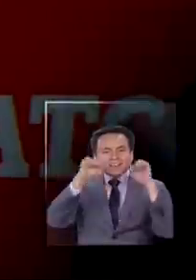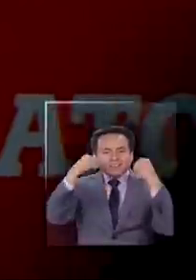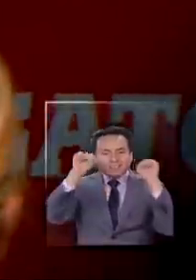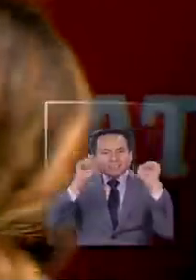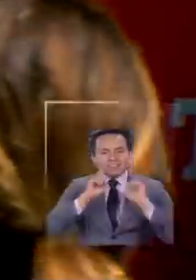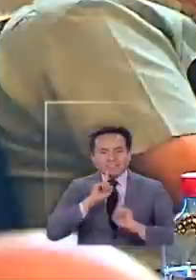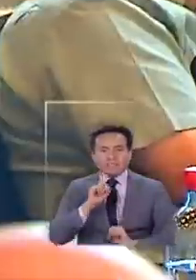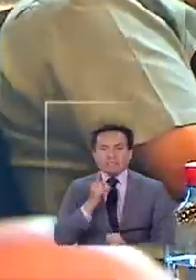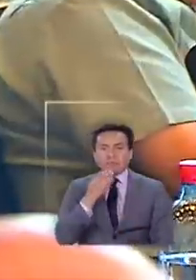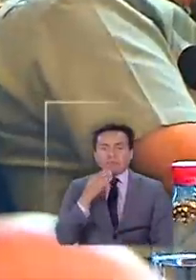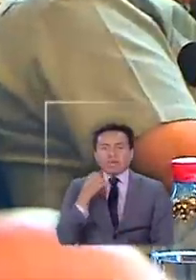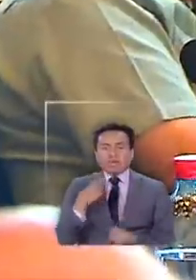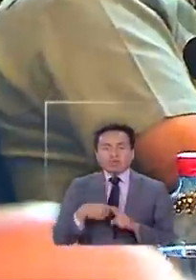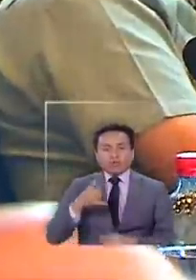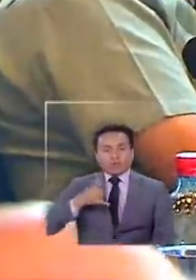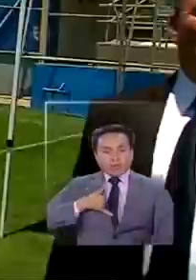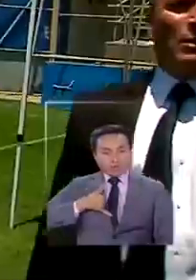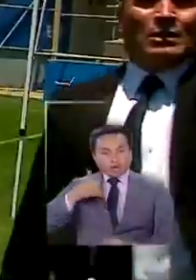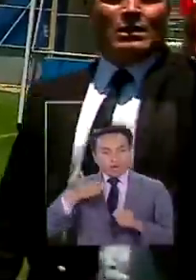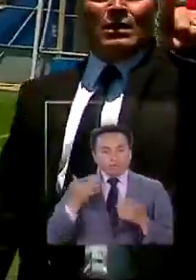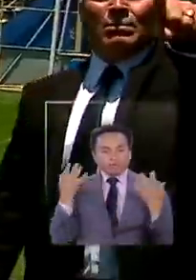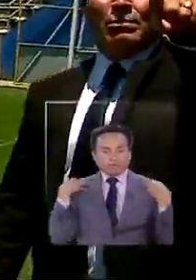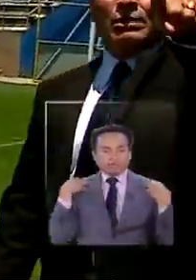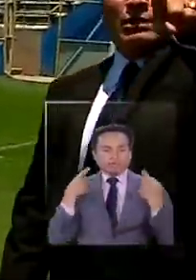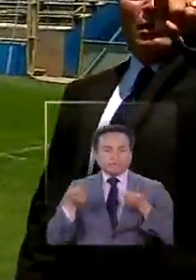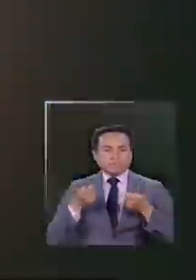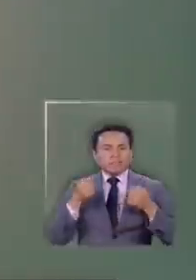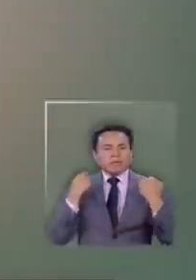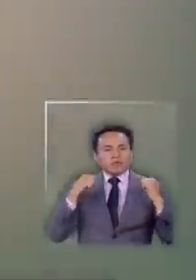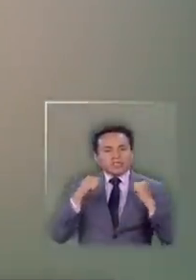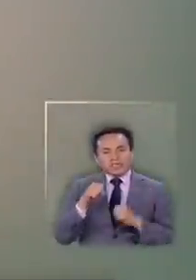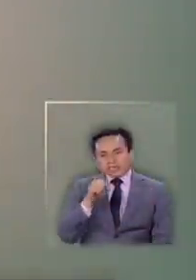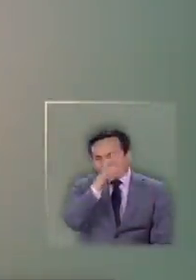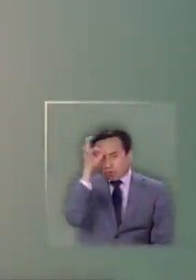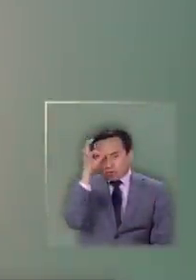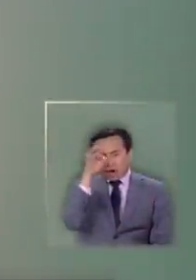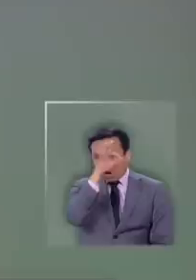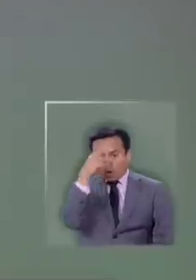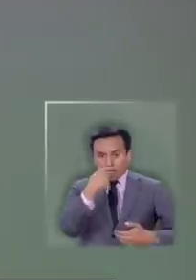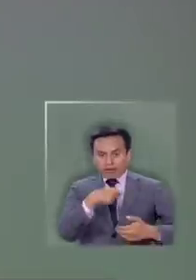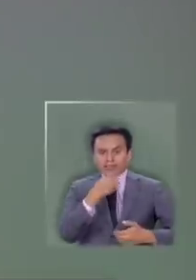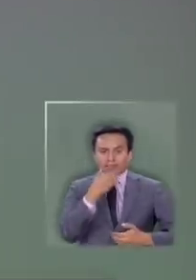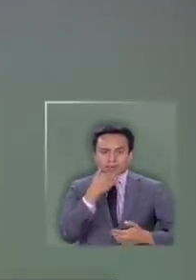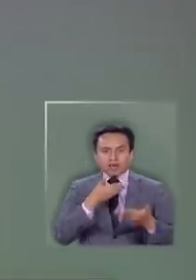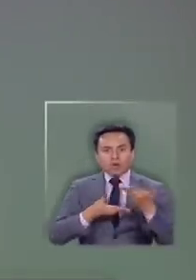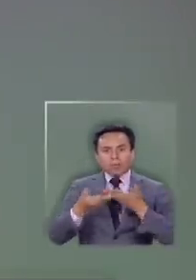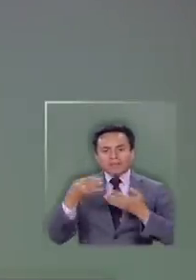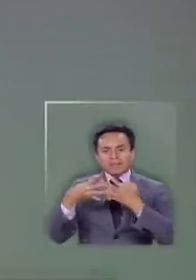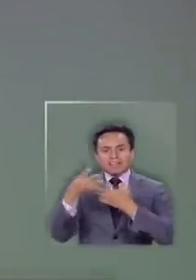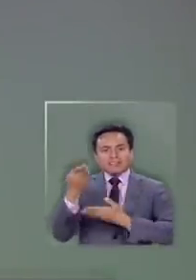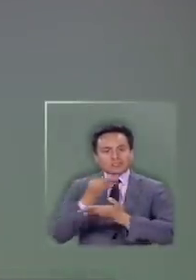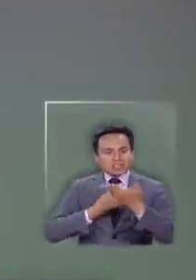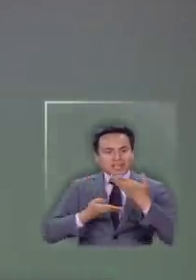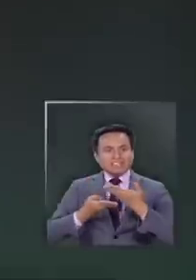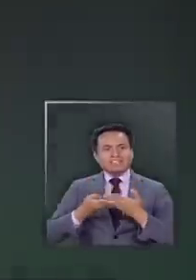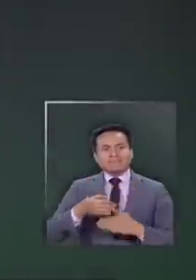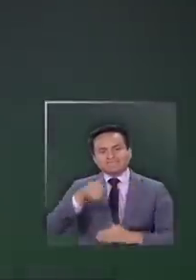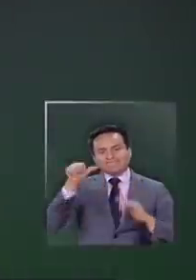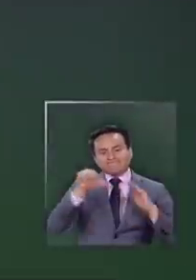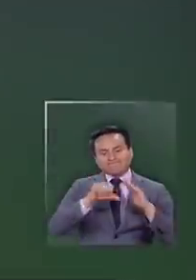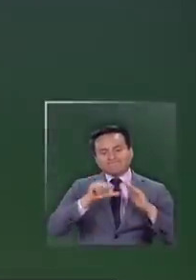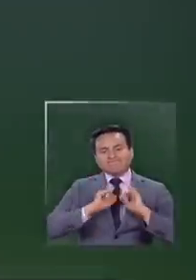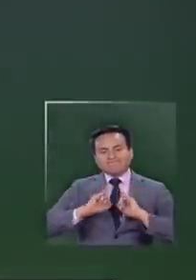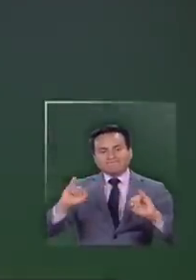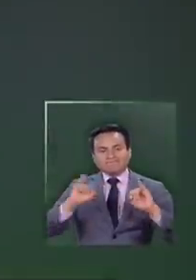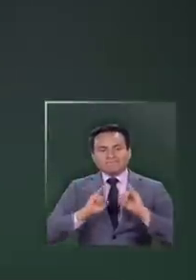por su parte el ex Juventus hoy preside el club de Portestemuco y desde la Araucanía también comparten redes sociales su confinamiento